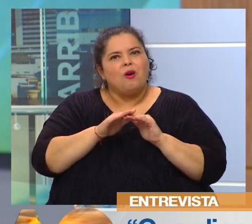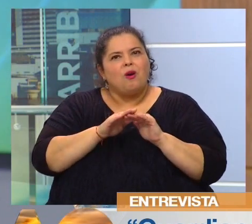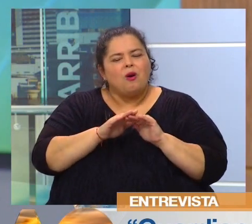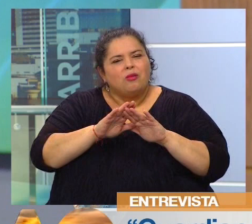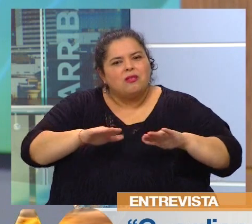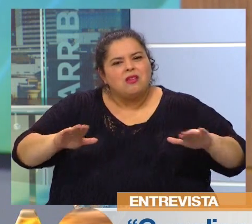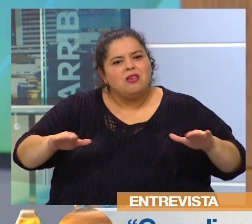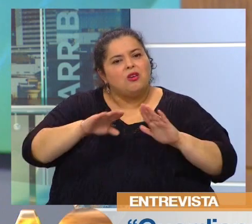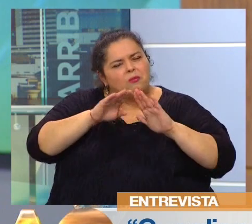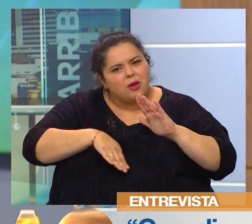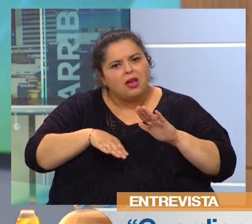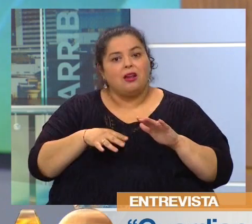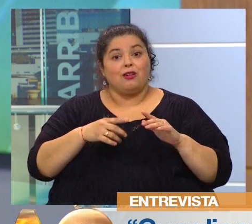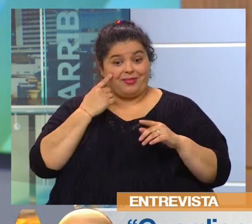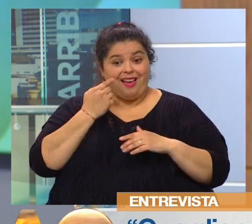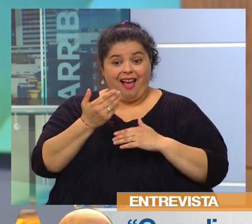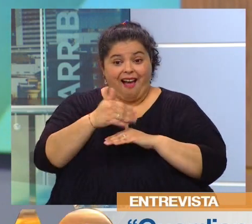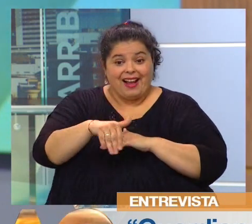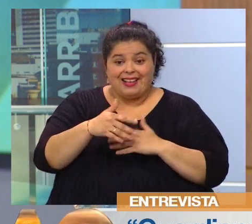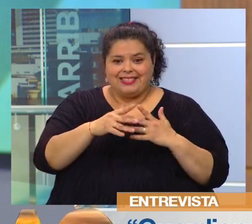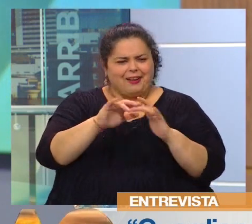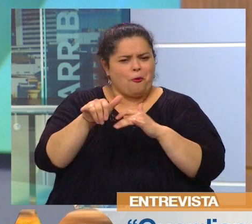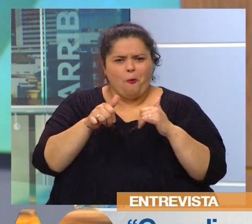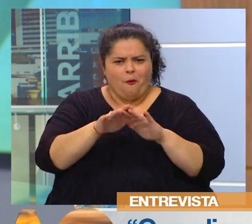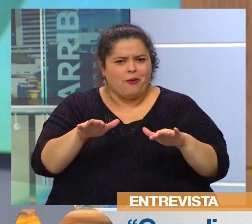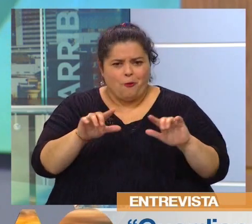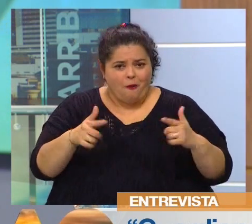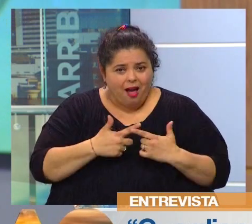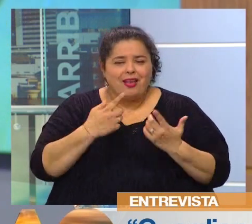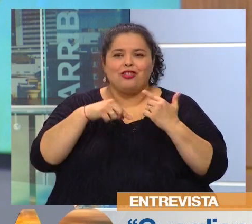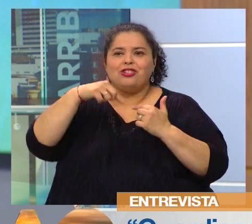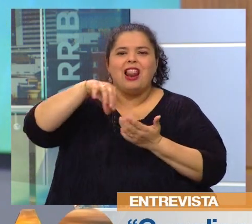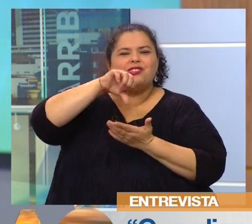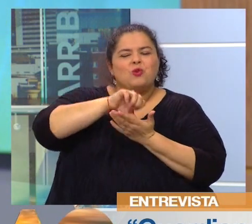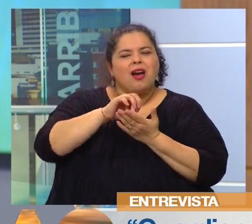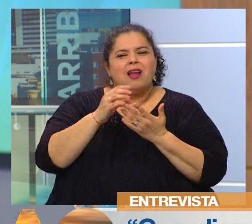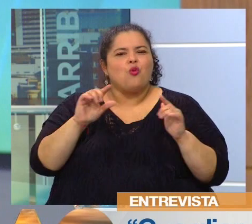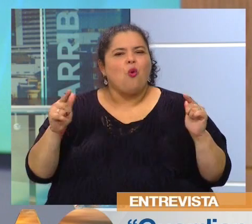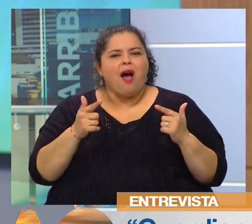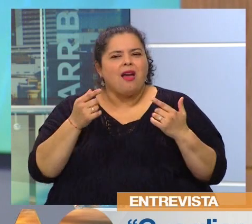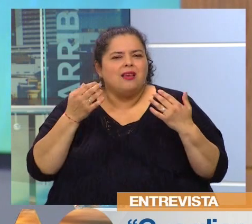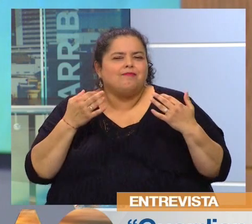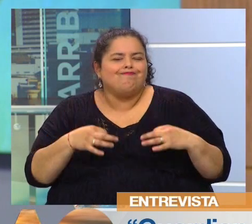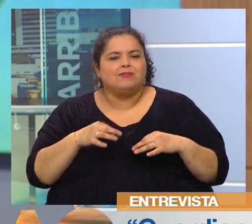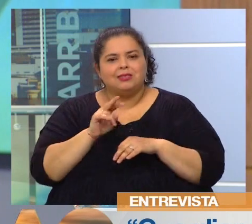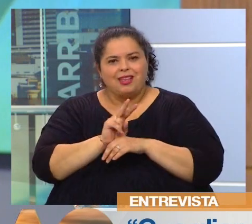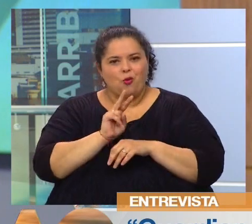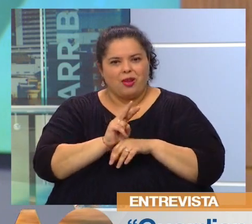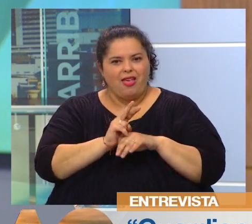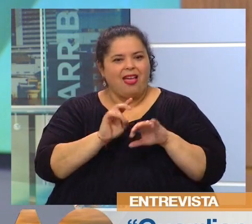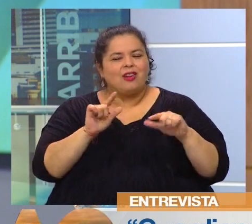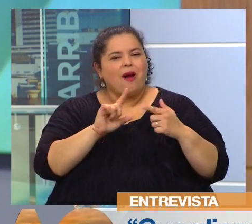jugando. como cierta inseguridad que no nos permite relacionarnos en forma espontánea.